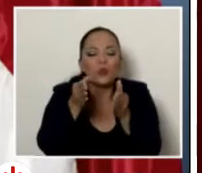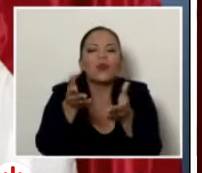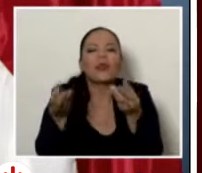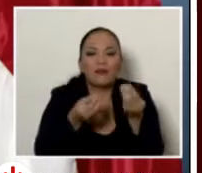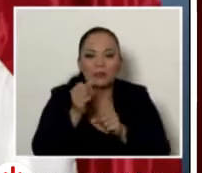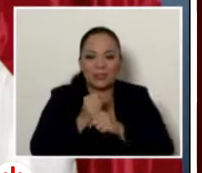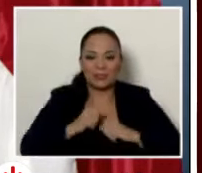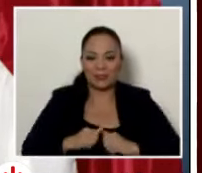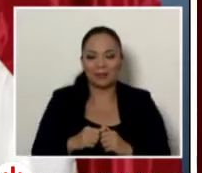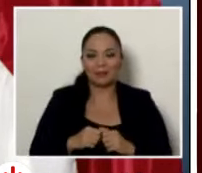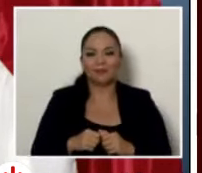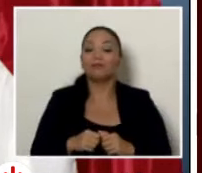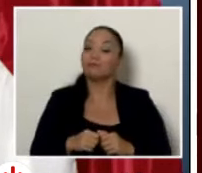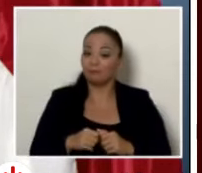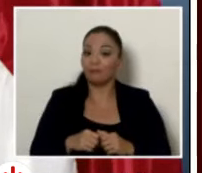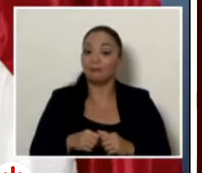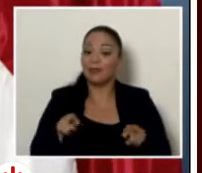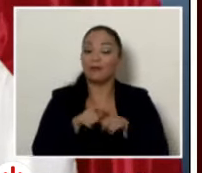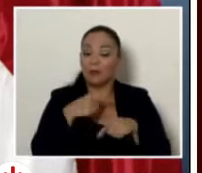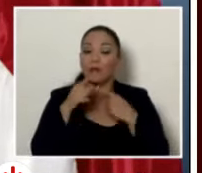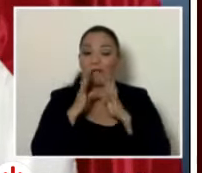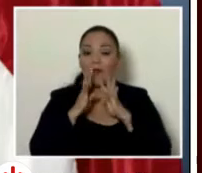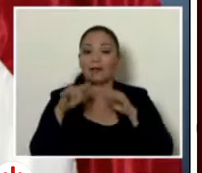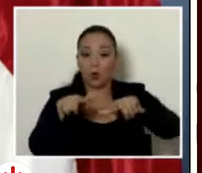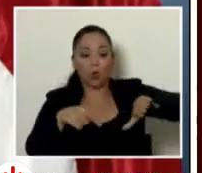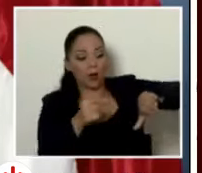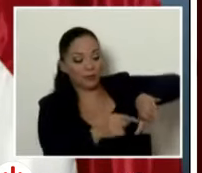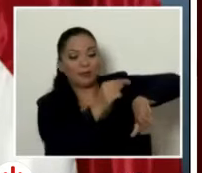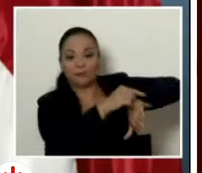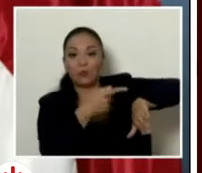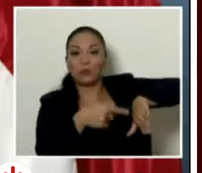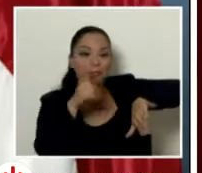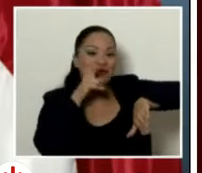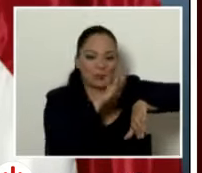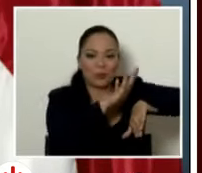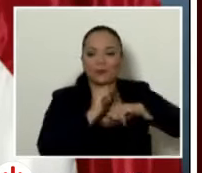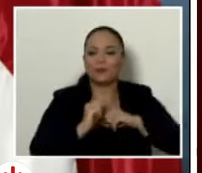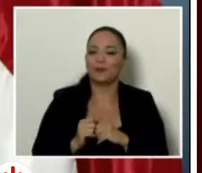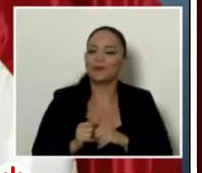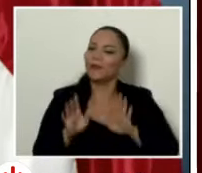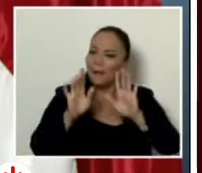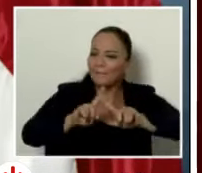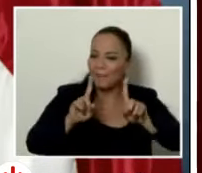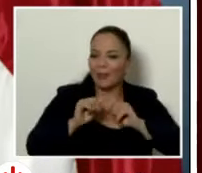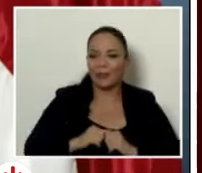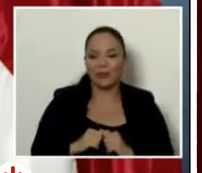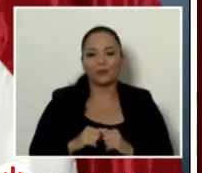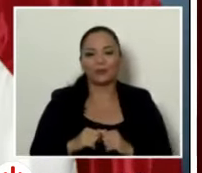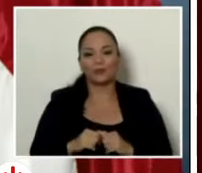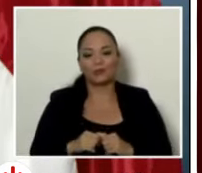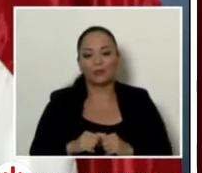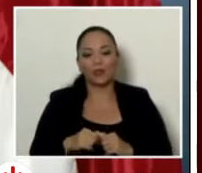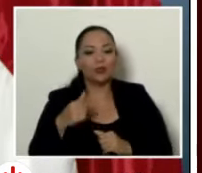las zonas costeras pero más que hablar muy en específico yo le